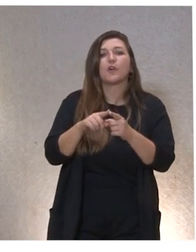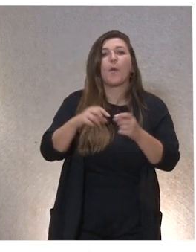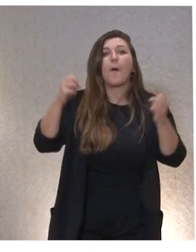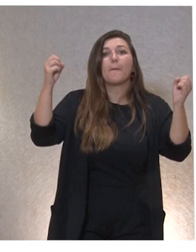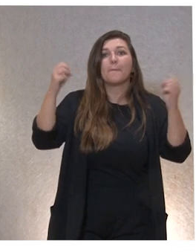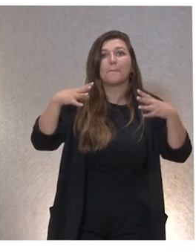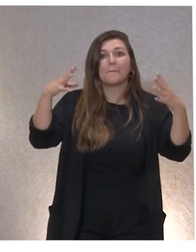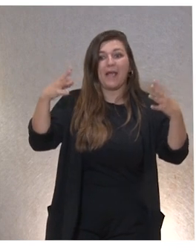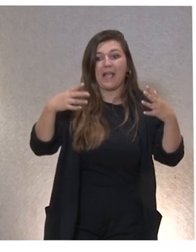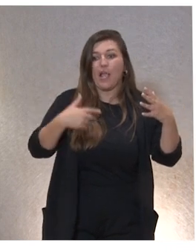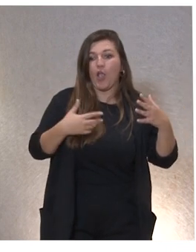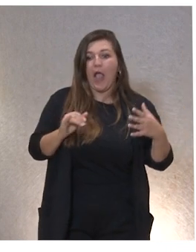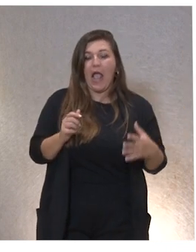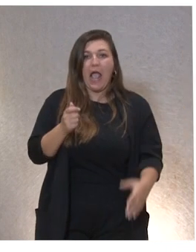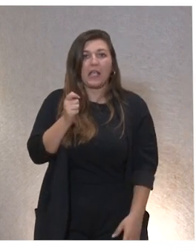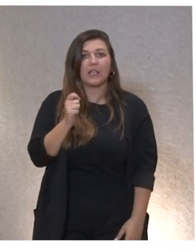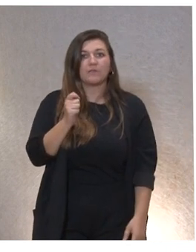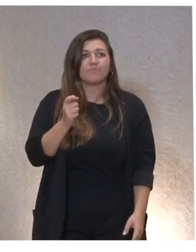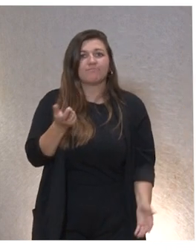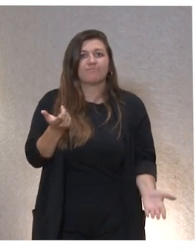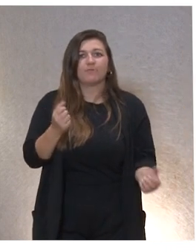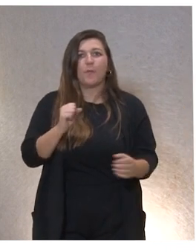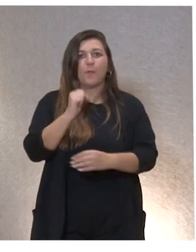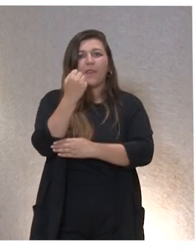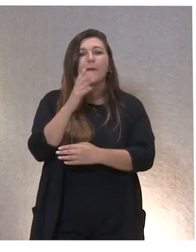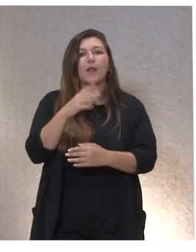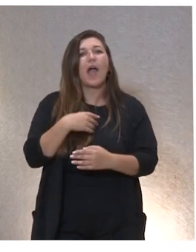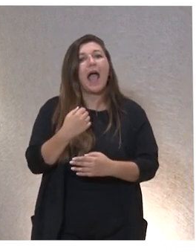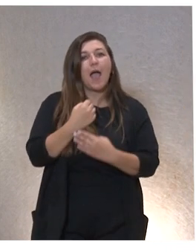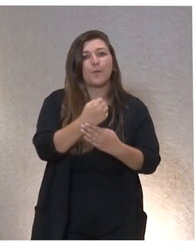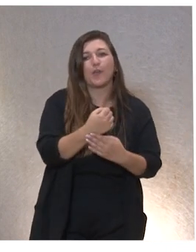poder que no me correspondía. Apoyar es distinto que mandar.